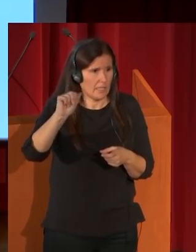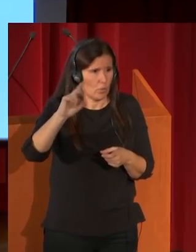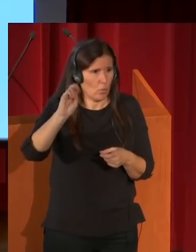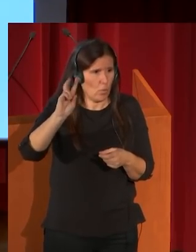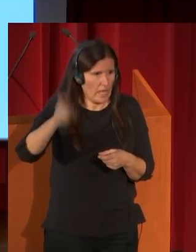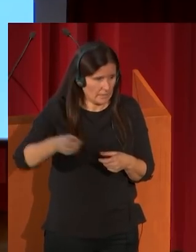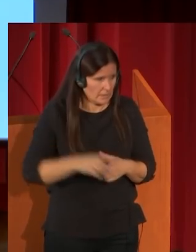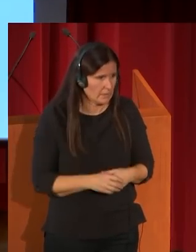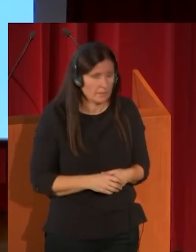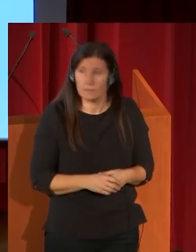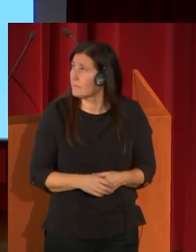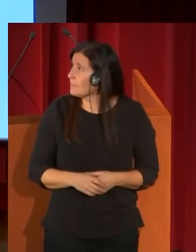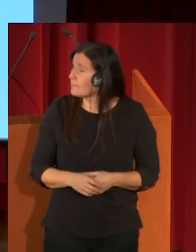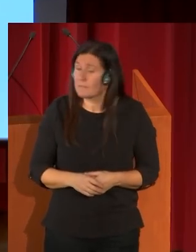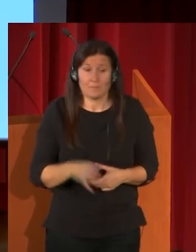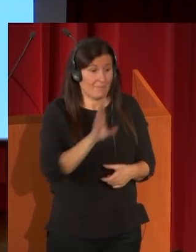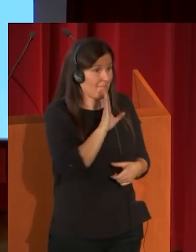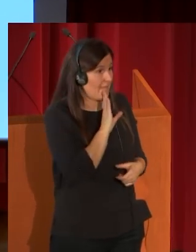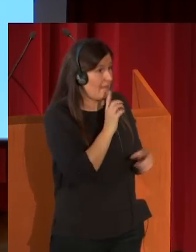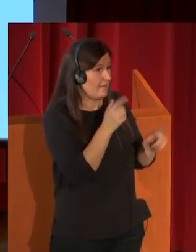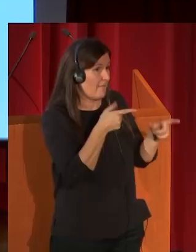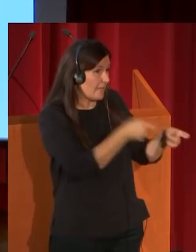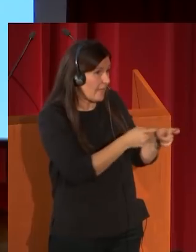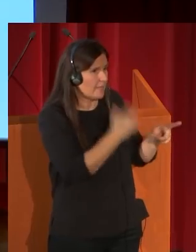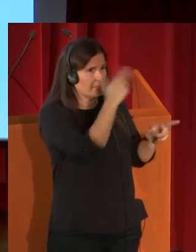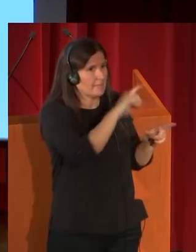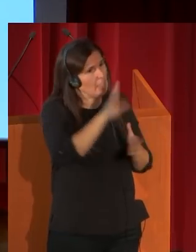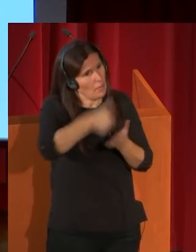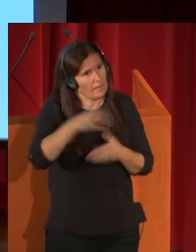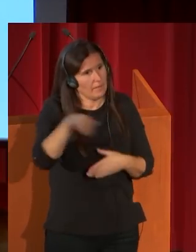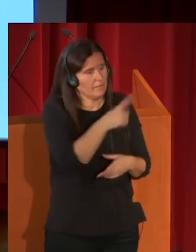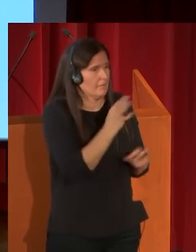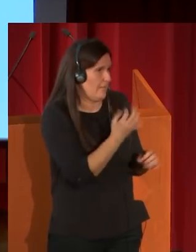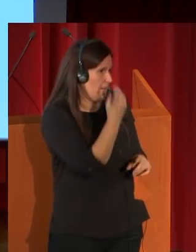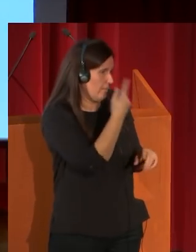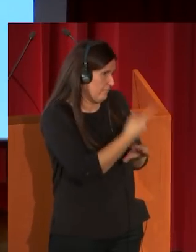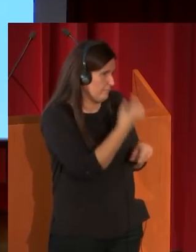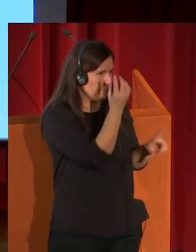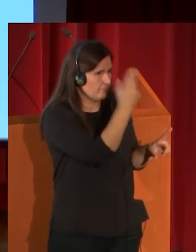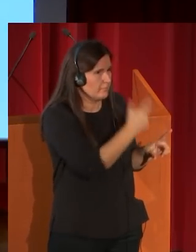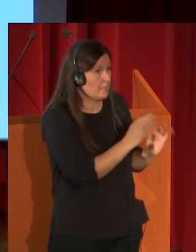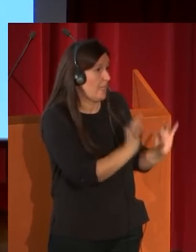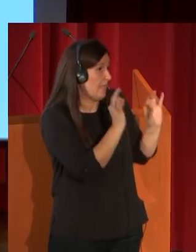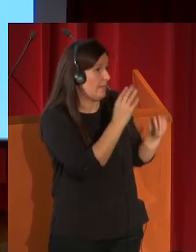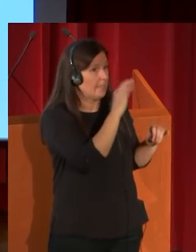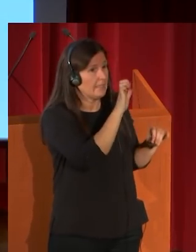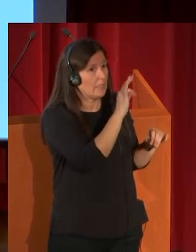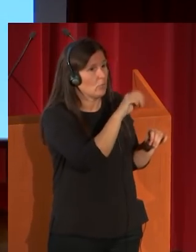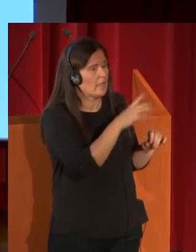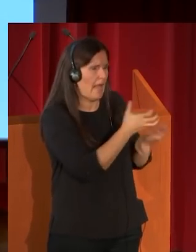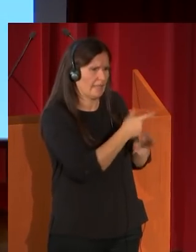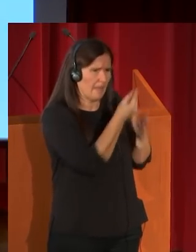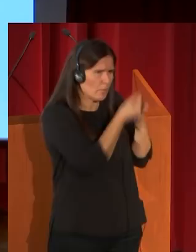Pero al lado de estas batallas que se ve obligado a realizar, especialmente la de Tetouan, para la que toma numerosos